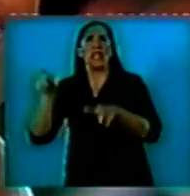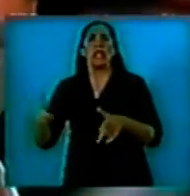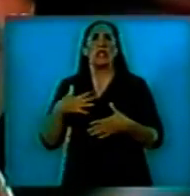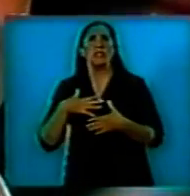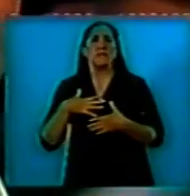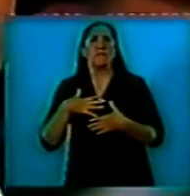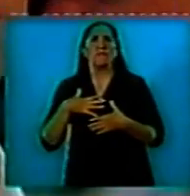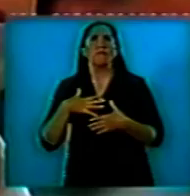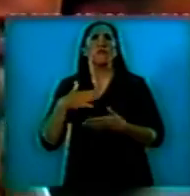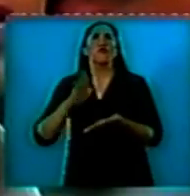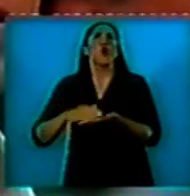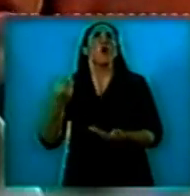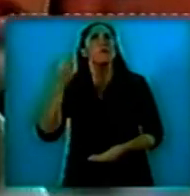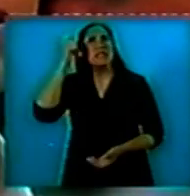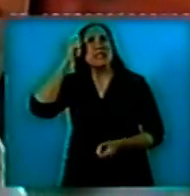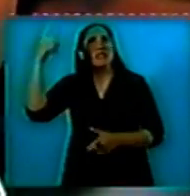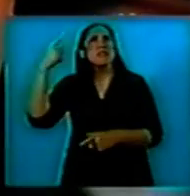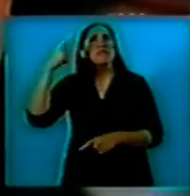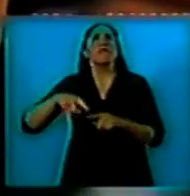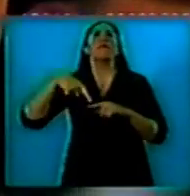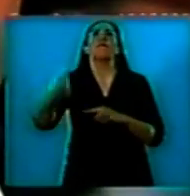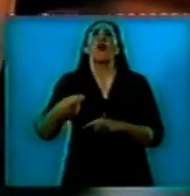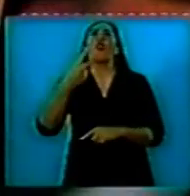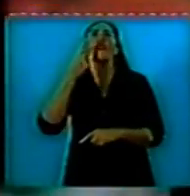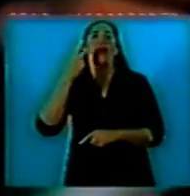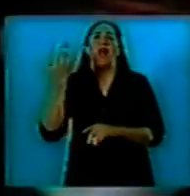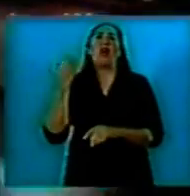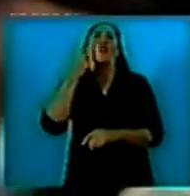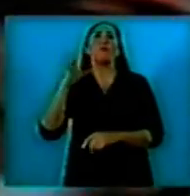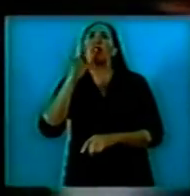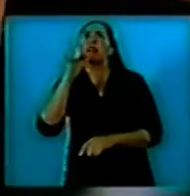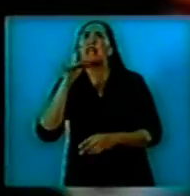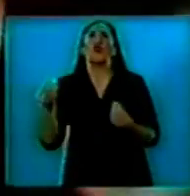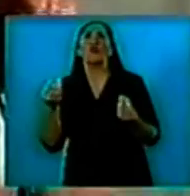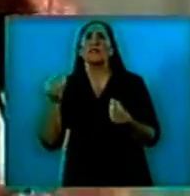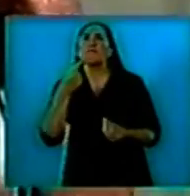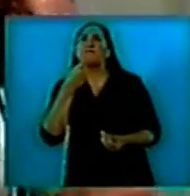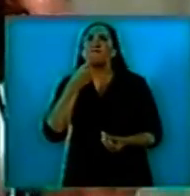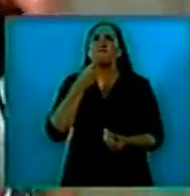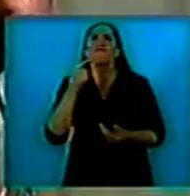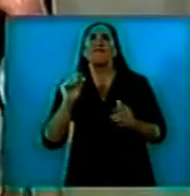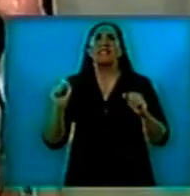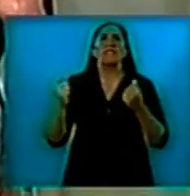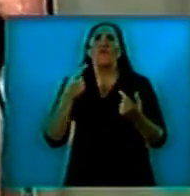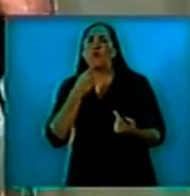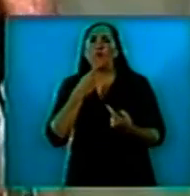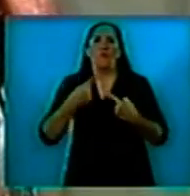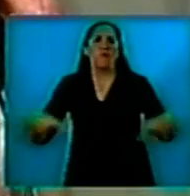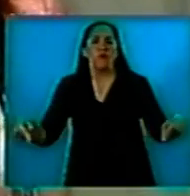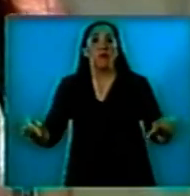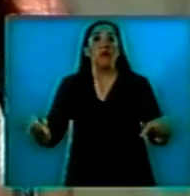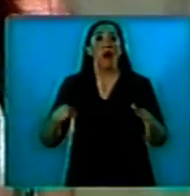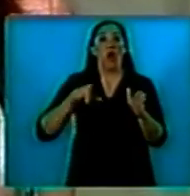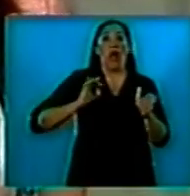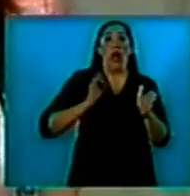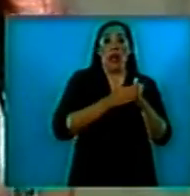a lo que iba a ser el año 2014 para todos nosotros. Un año en el cual